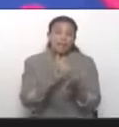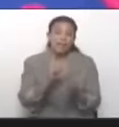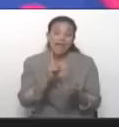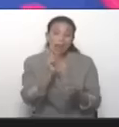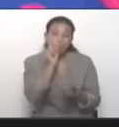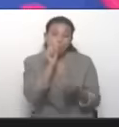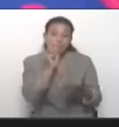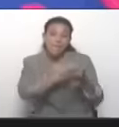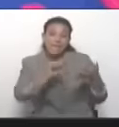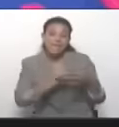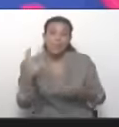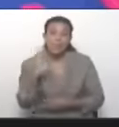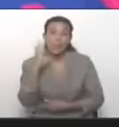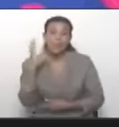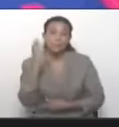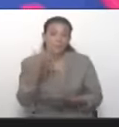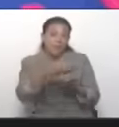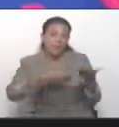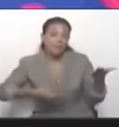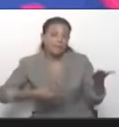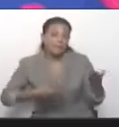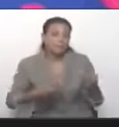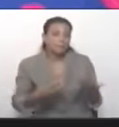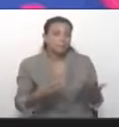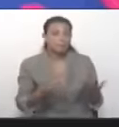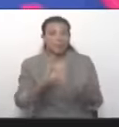crónica de un fraude anunciado.